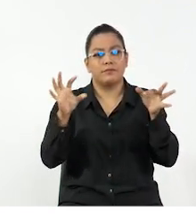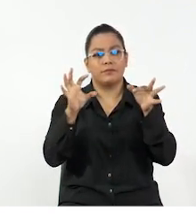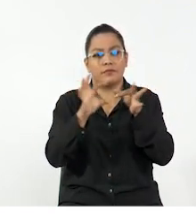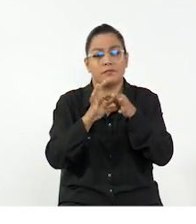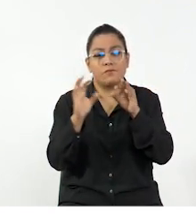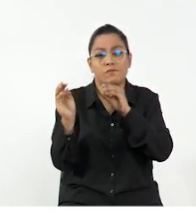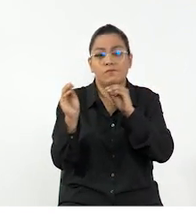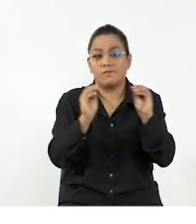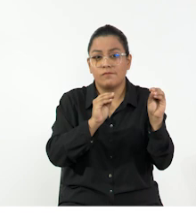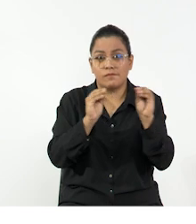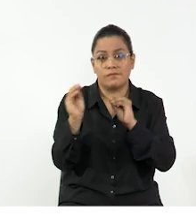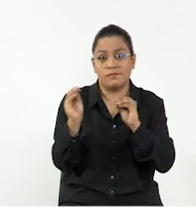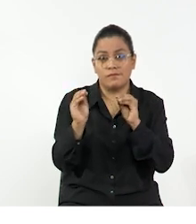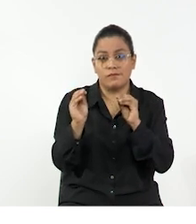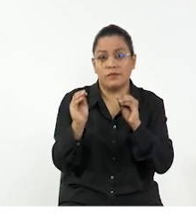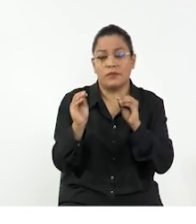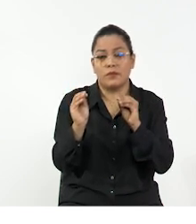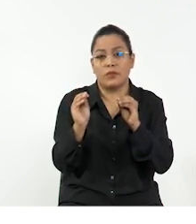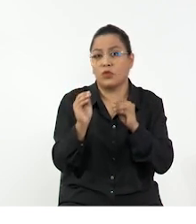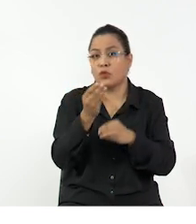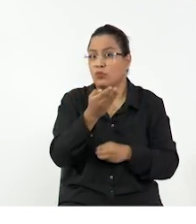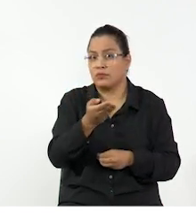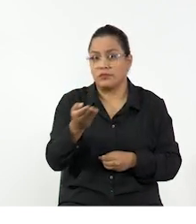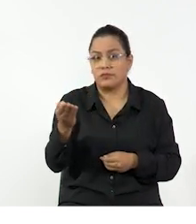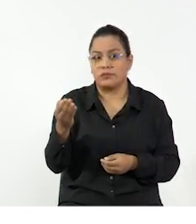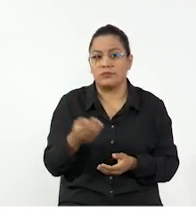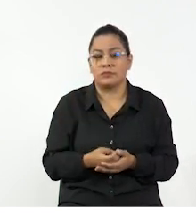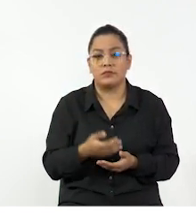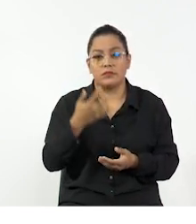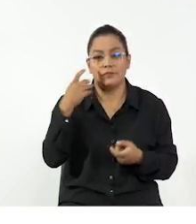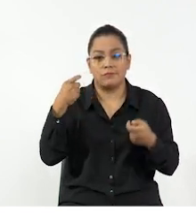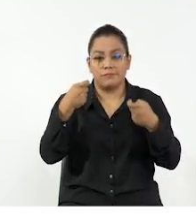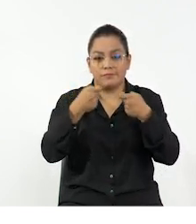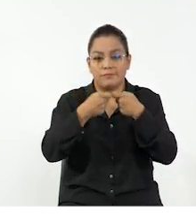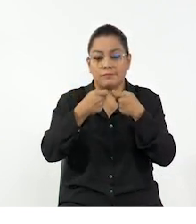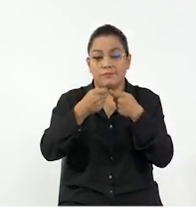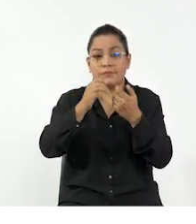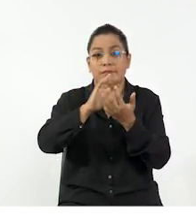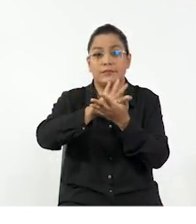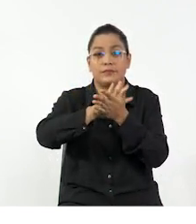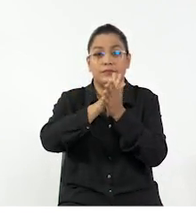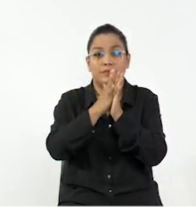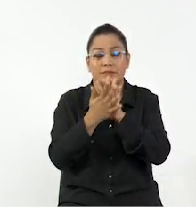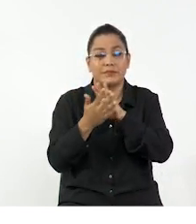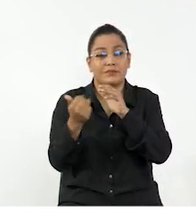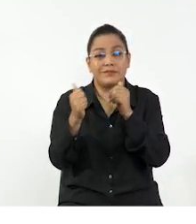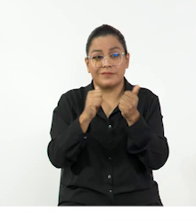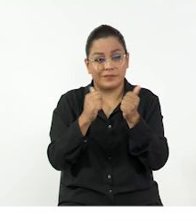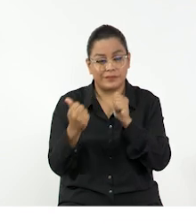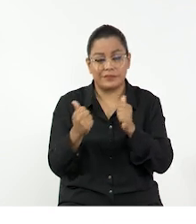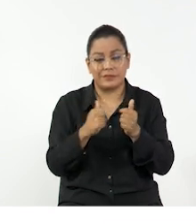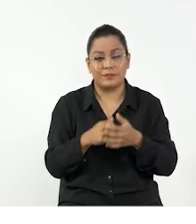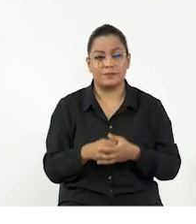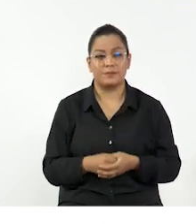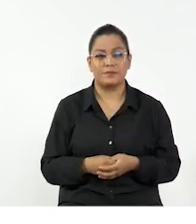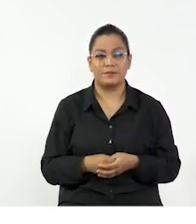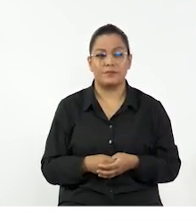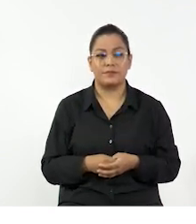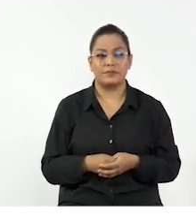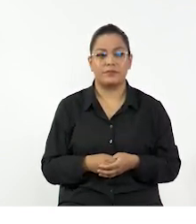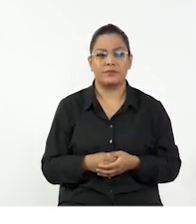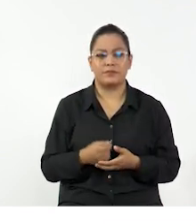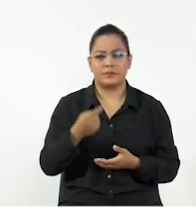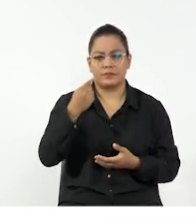se relaciona directamente con el movimiento y la posición de un cuerpo. La energía puede transformarse de acuerdo a la situación que